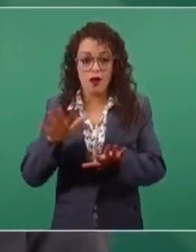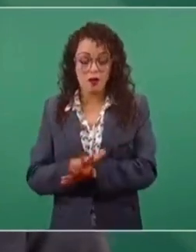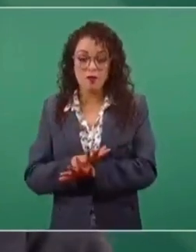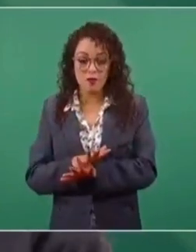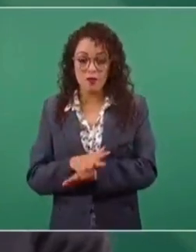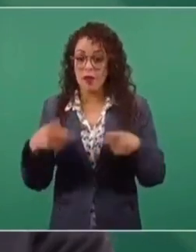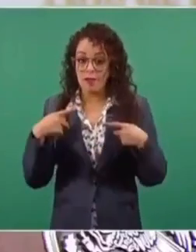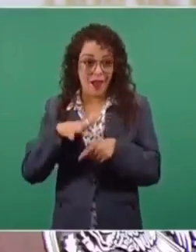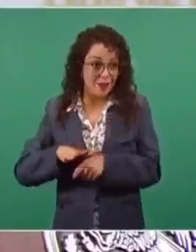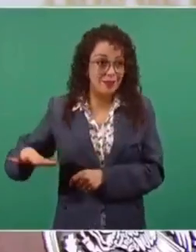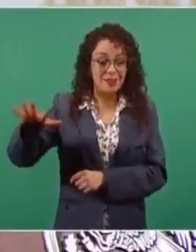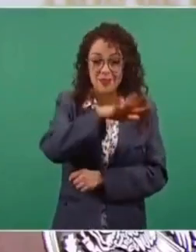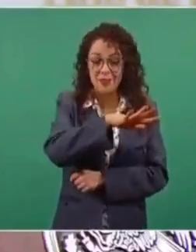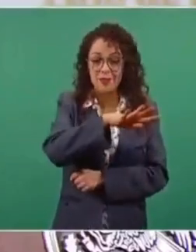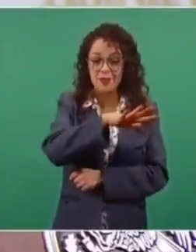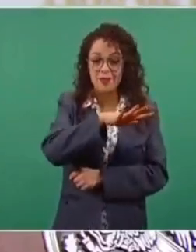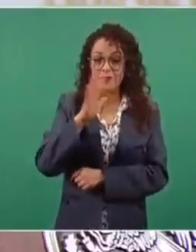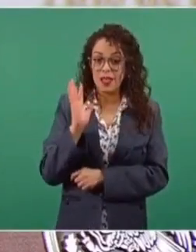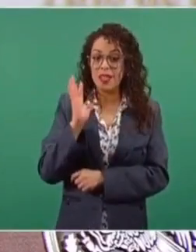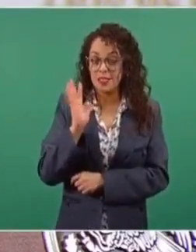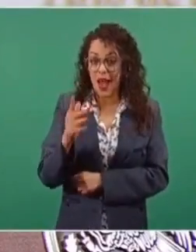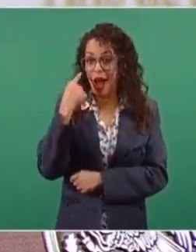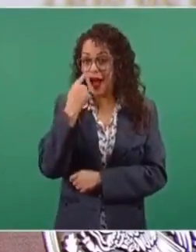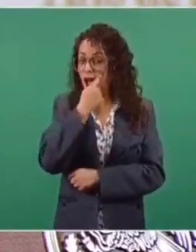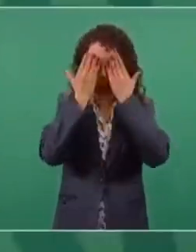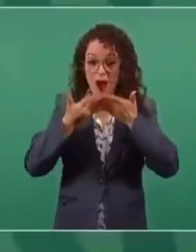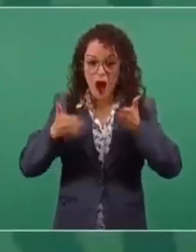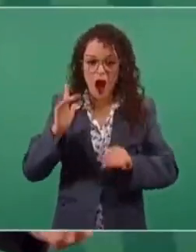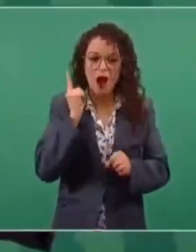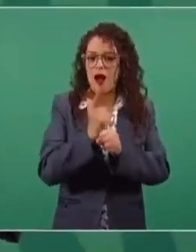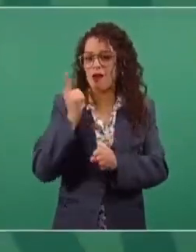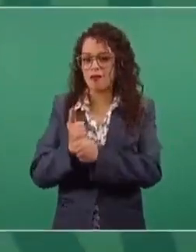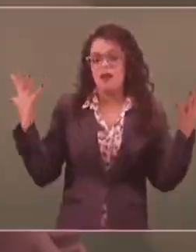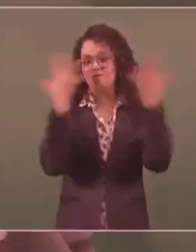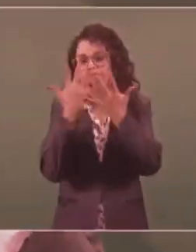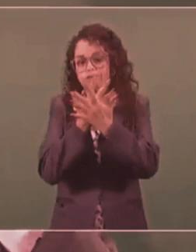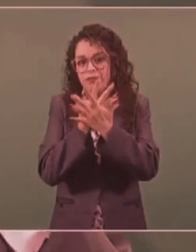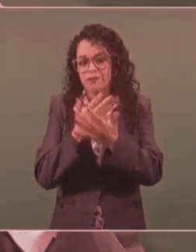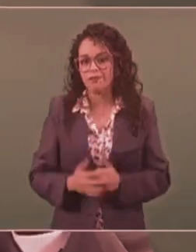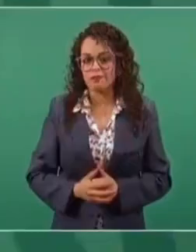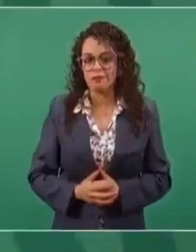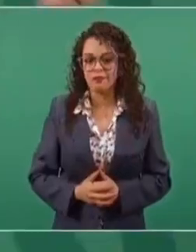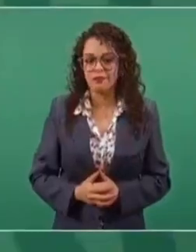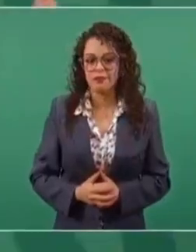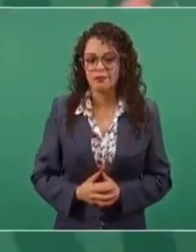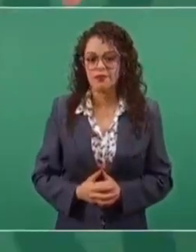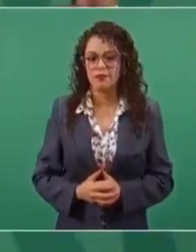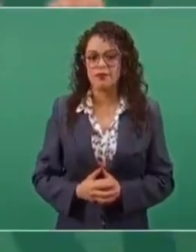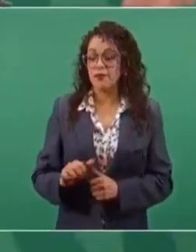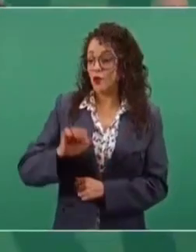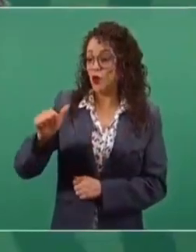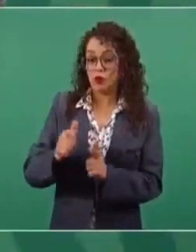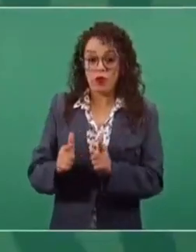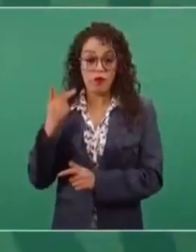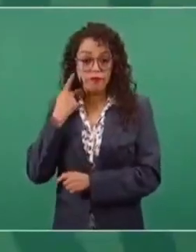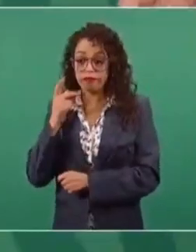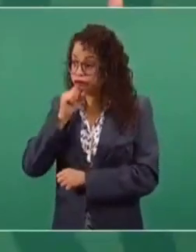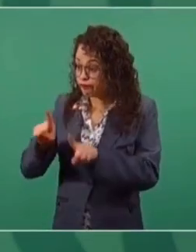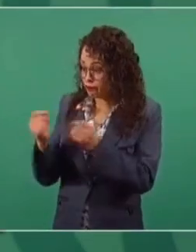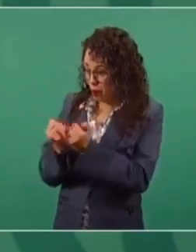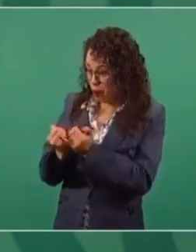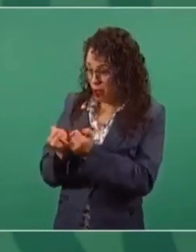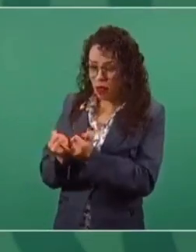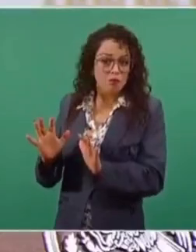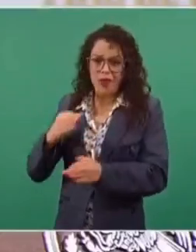está más despierto que nunca, están desesperados. ¿De otros partidos están haciendo lo mismo? Pues a